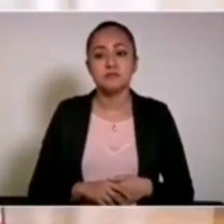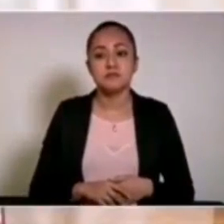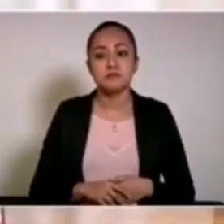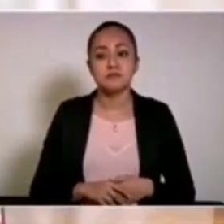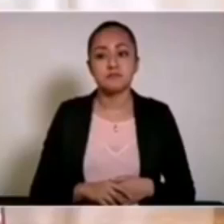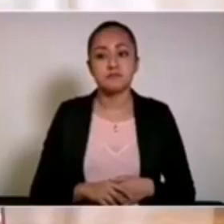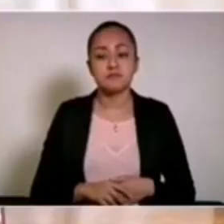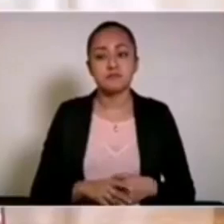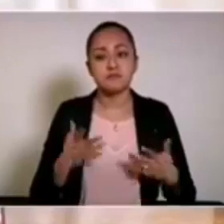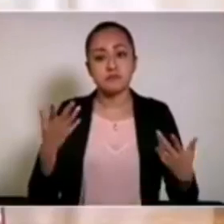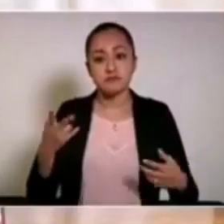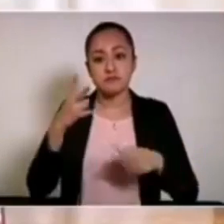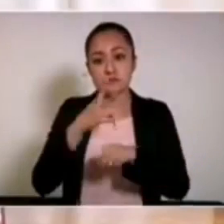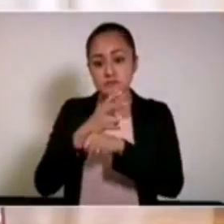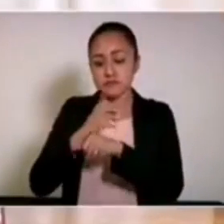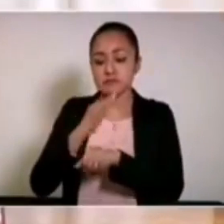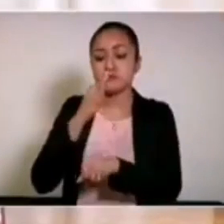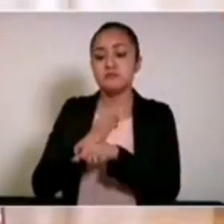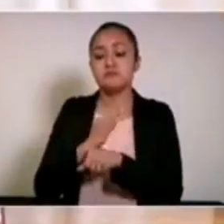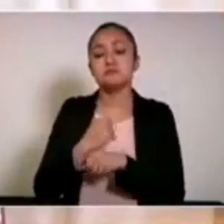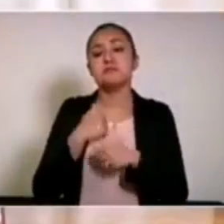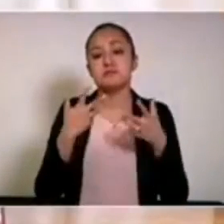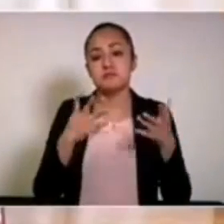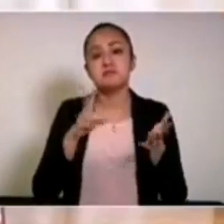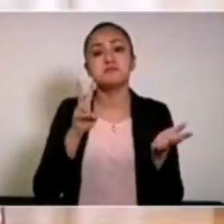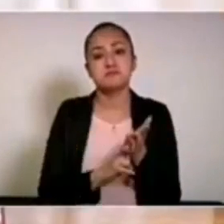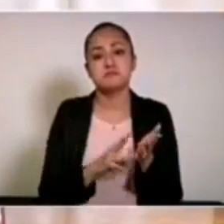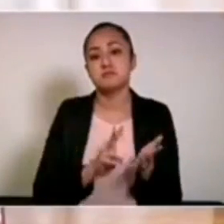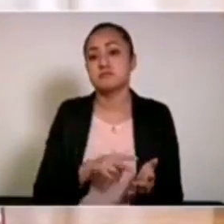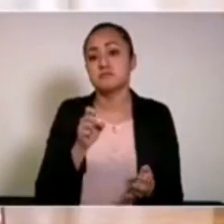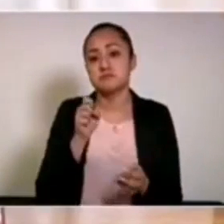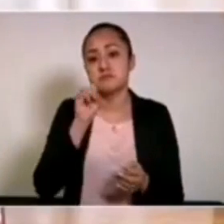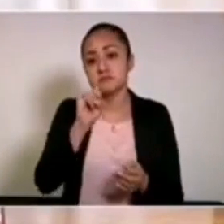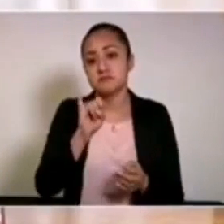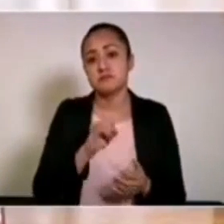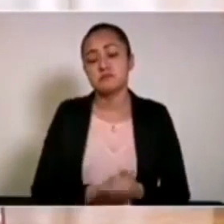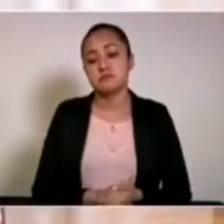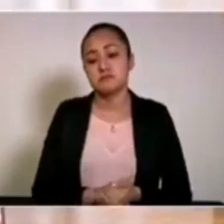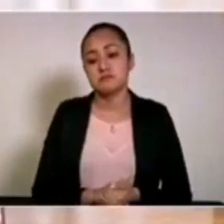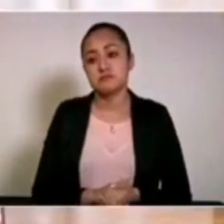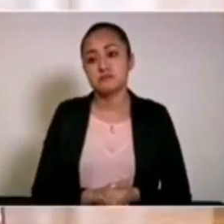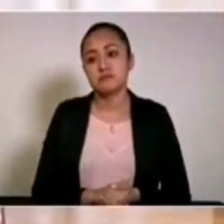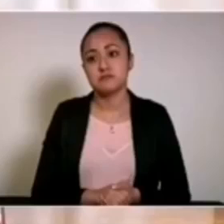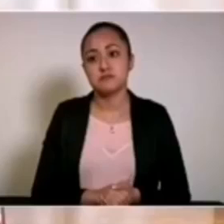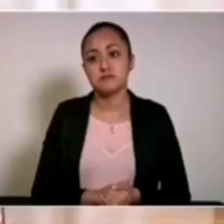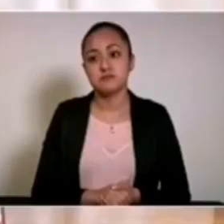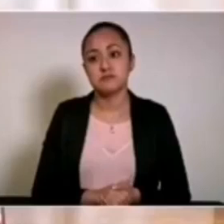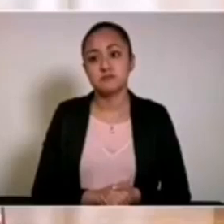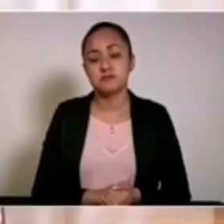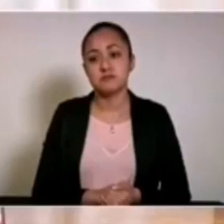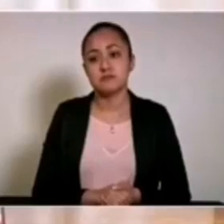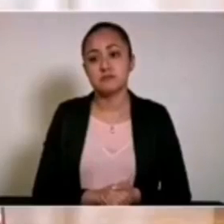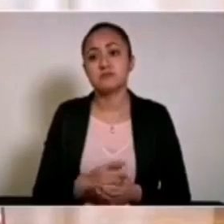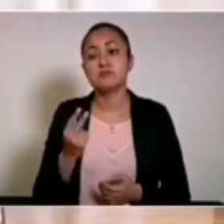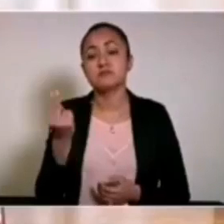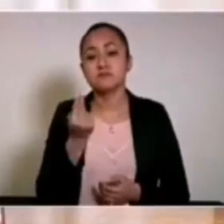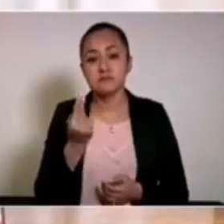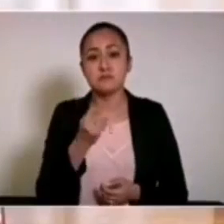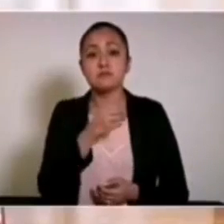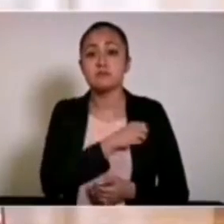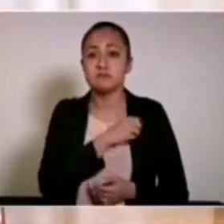Los exhortos que hacemos nosotros son válidos y son necesarios y